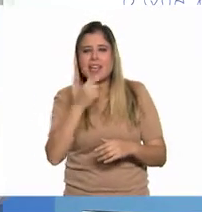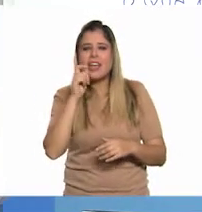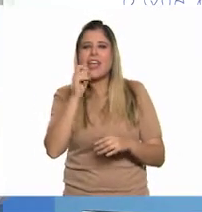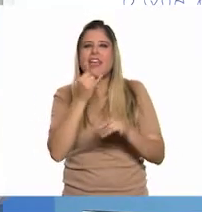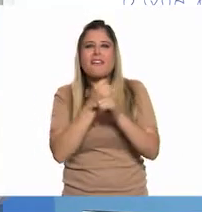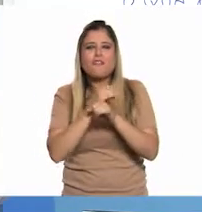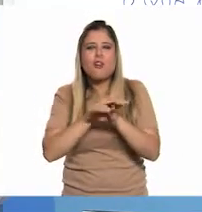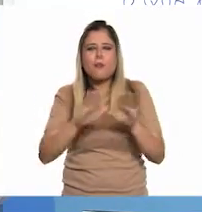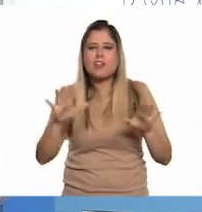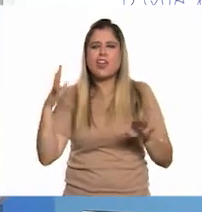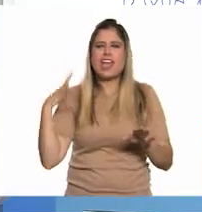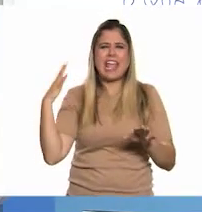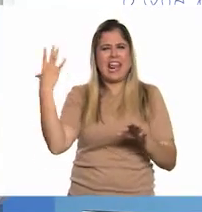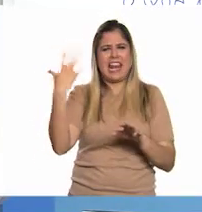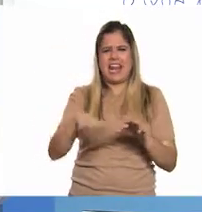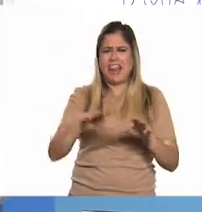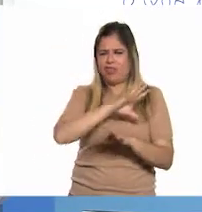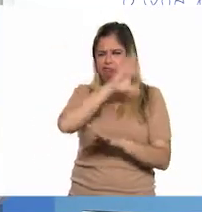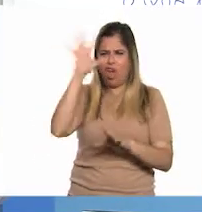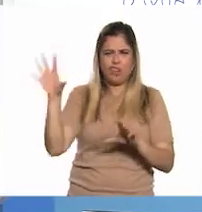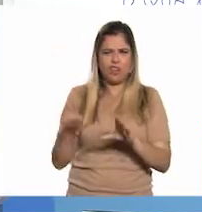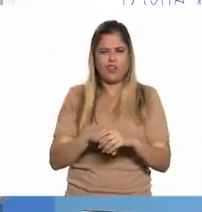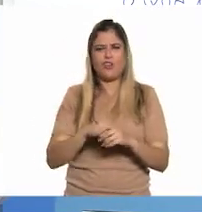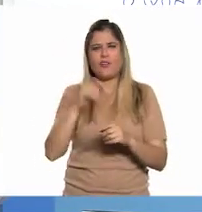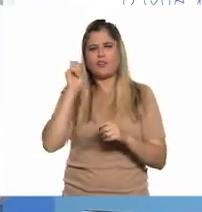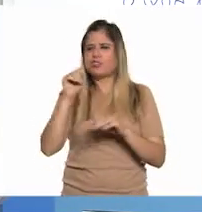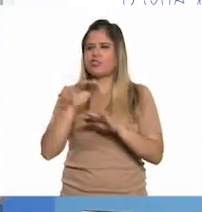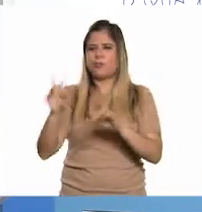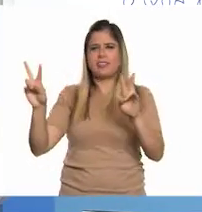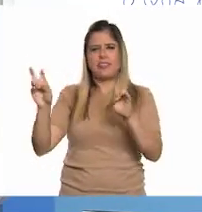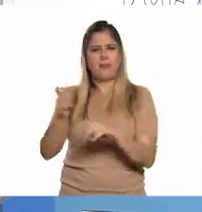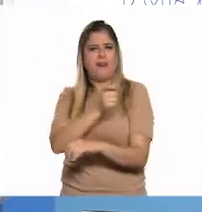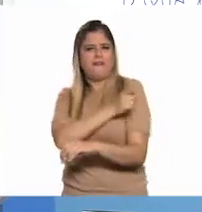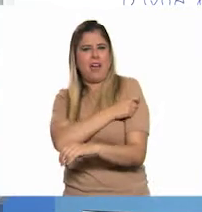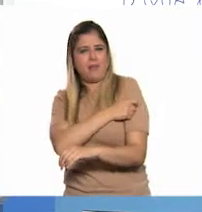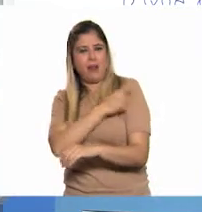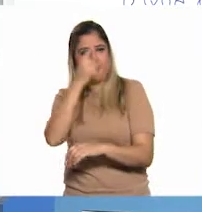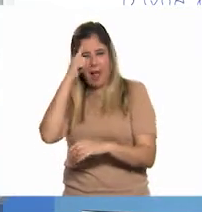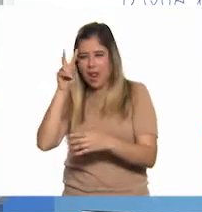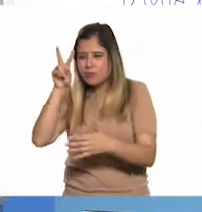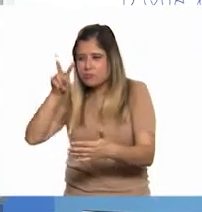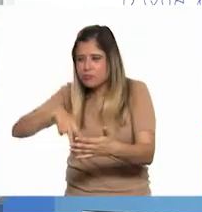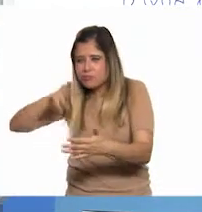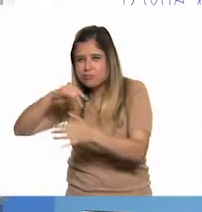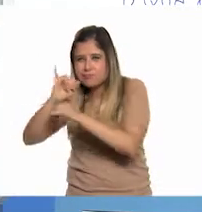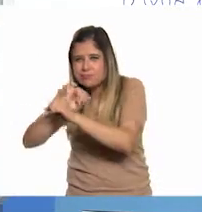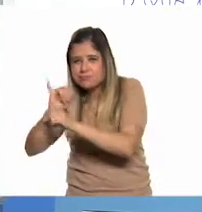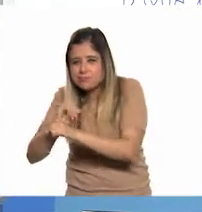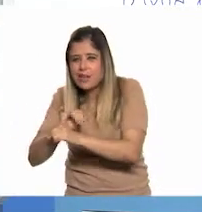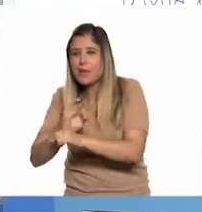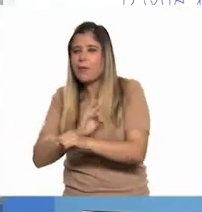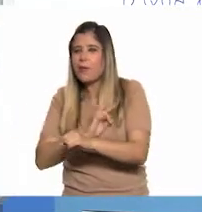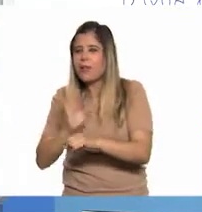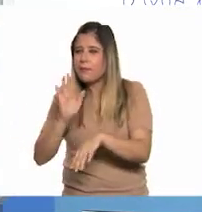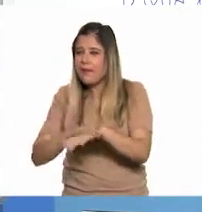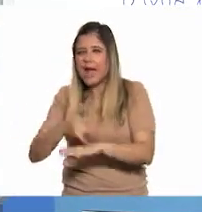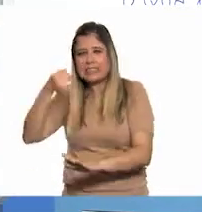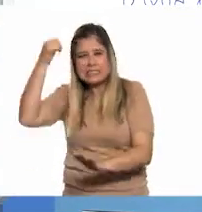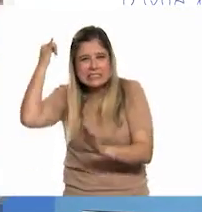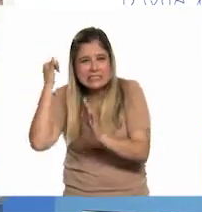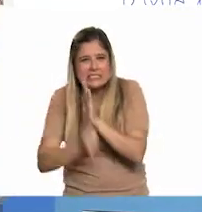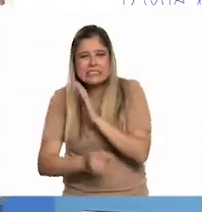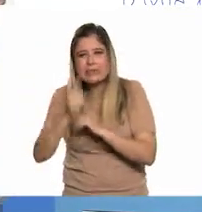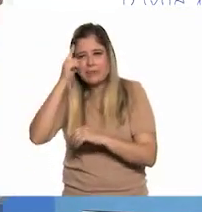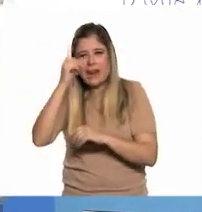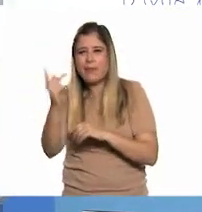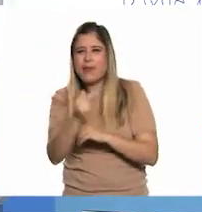información general que tenemos a la mano sobre las vacunas con el propósito de valorar si debemos ampliar o precisar nuestra lista